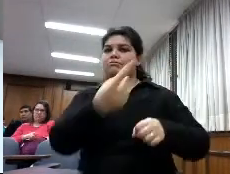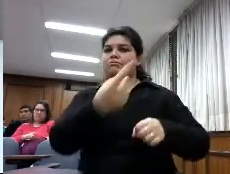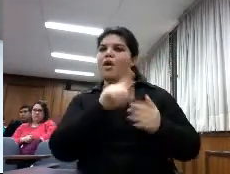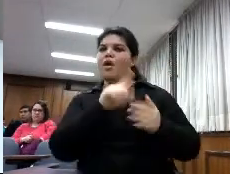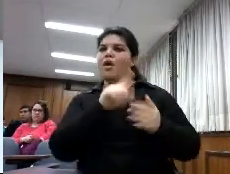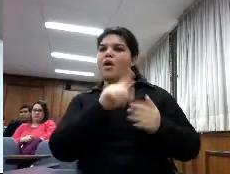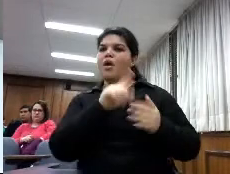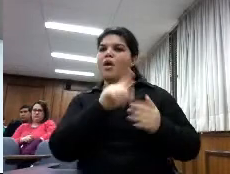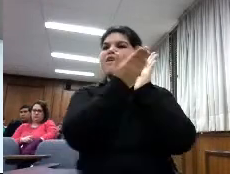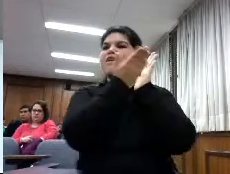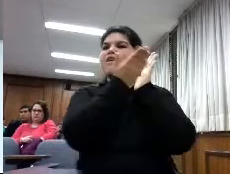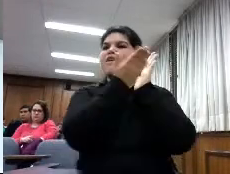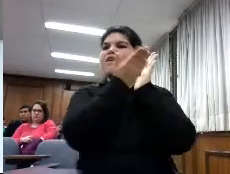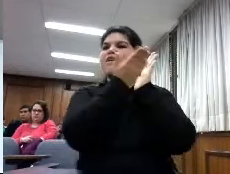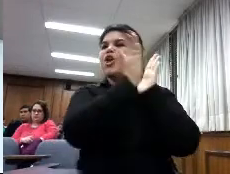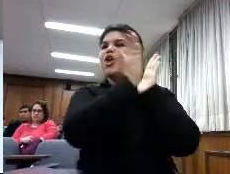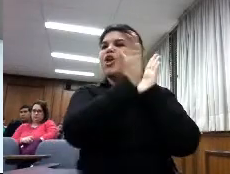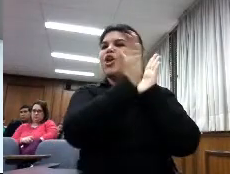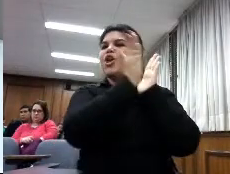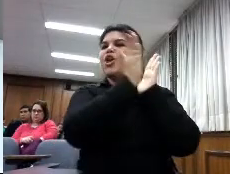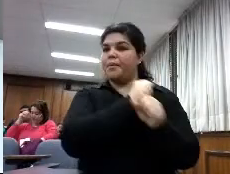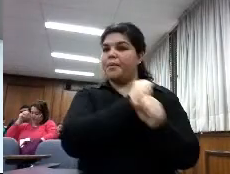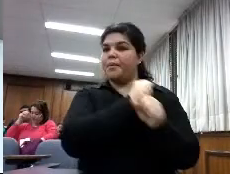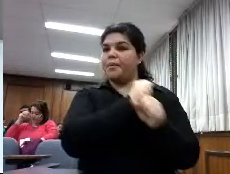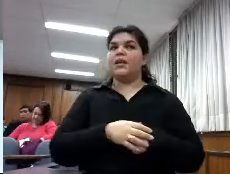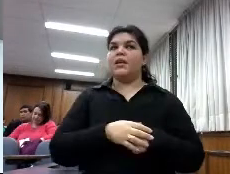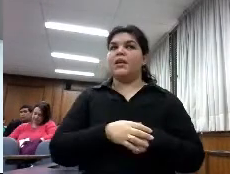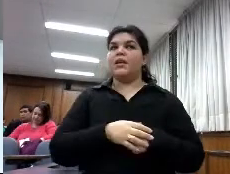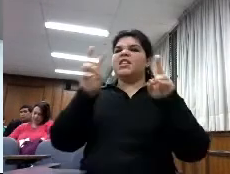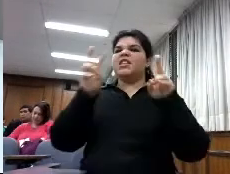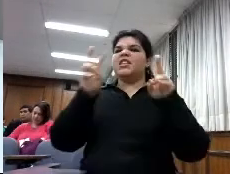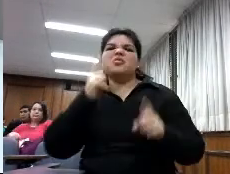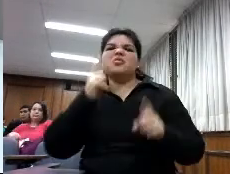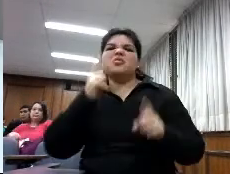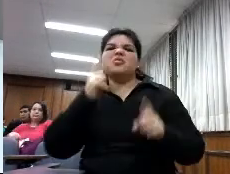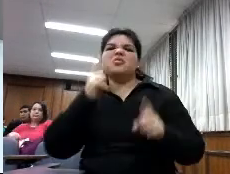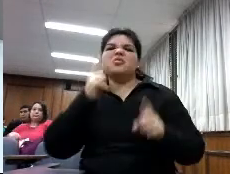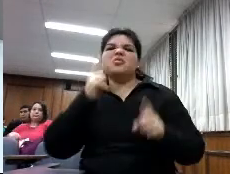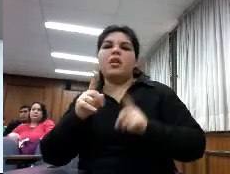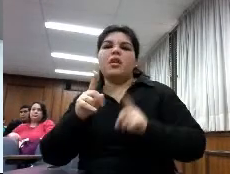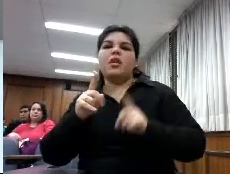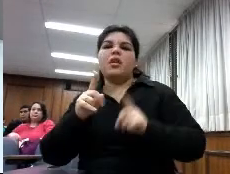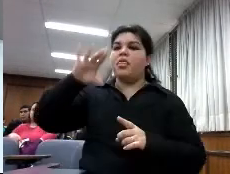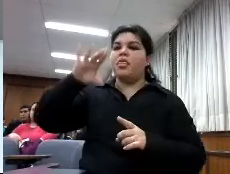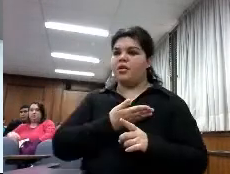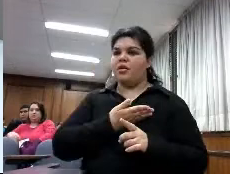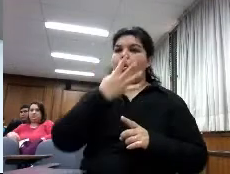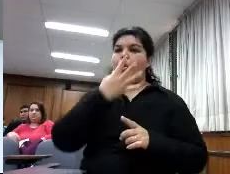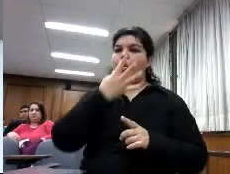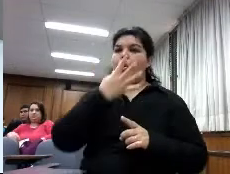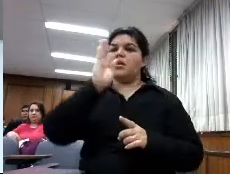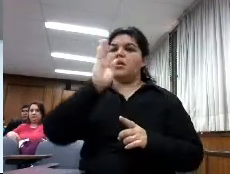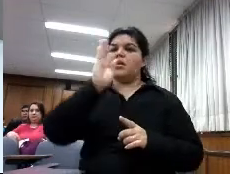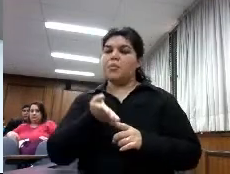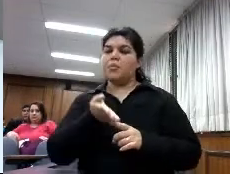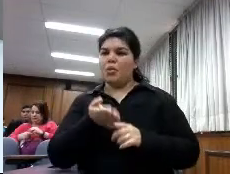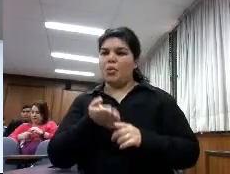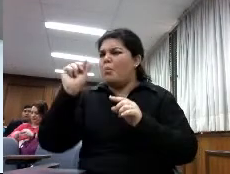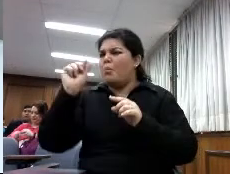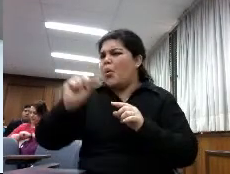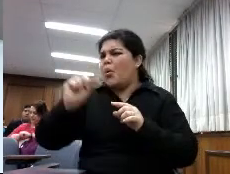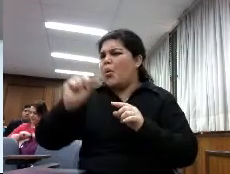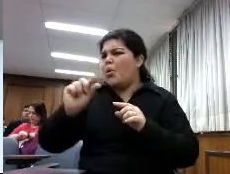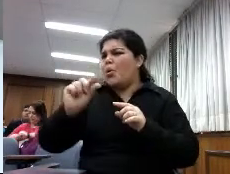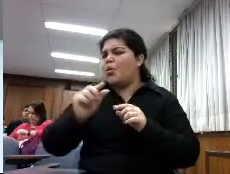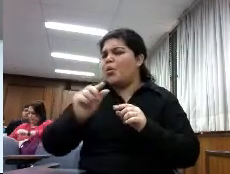decía antes fundamentalmente ¿qué formato conocen? PDF menos de la mitad un 40% escaso conocen